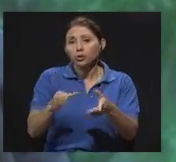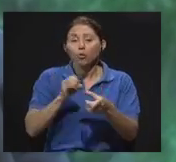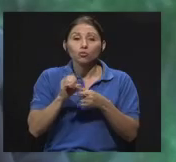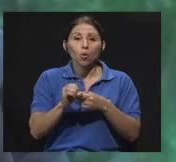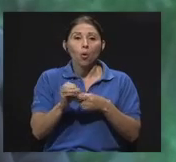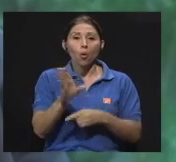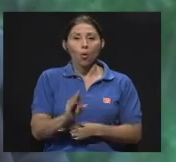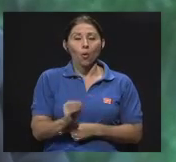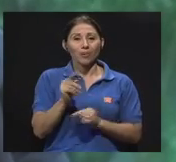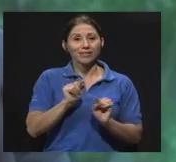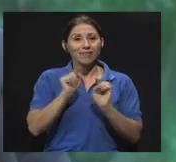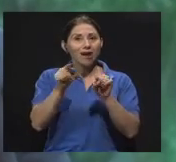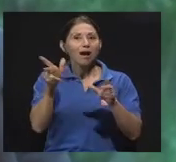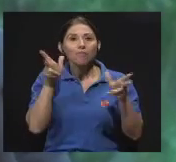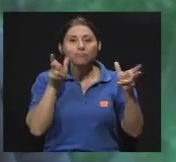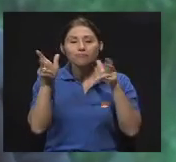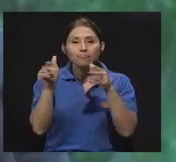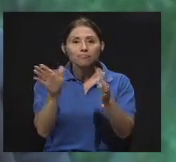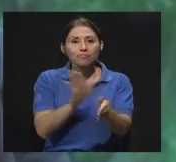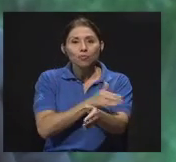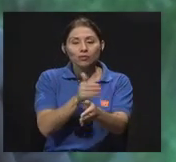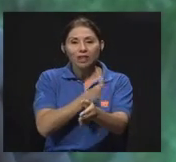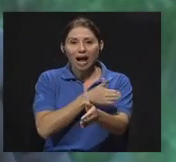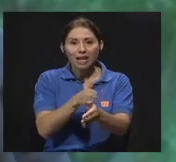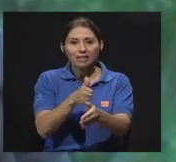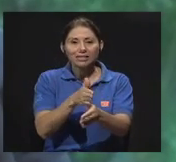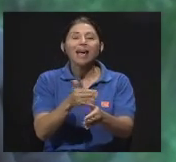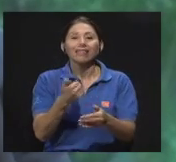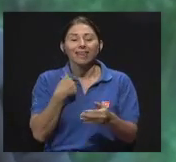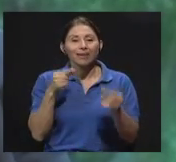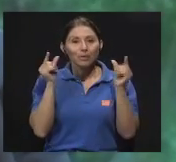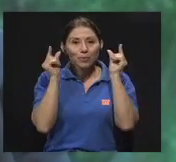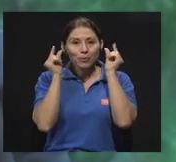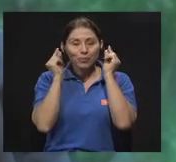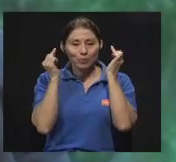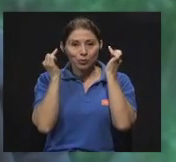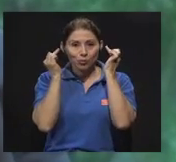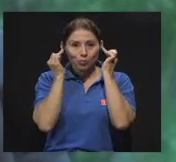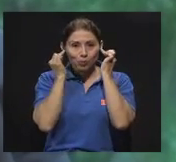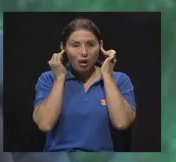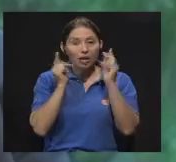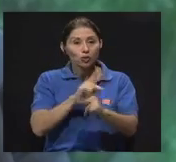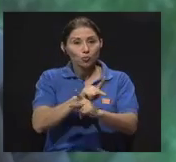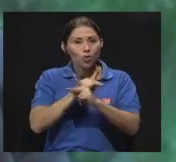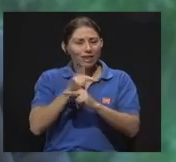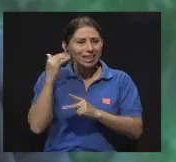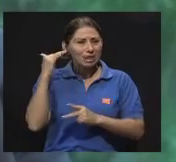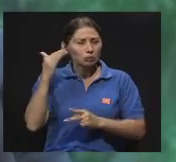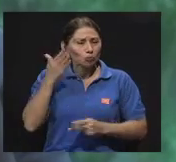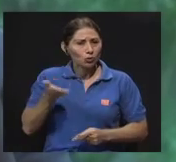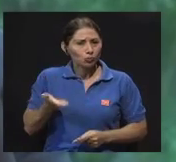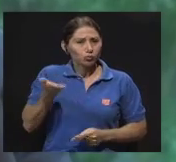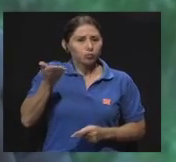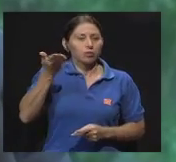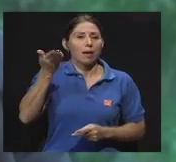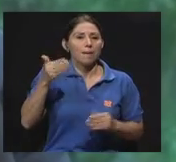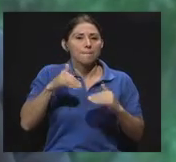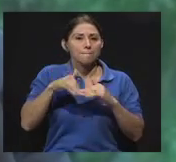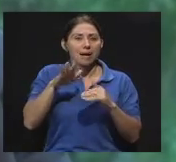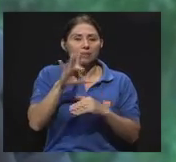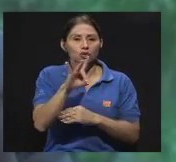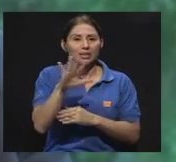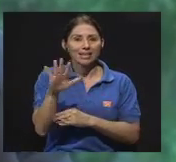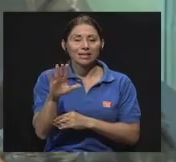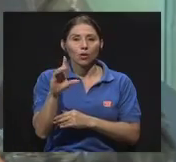conciertos musicales que los protegen de los ruidos a más de 85 decibeles, que son los que dañan las células del oído